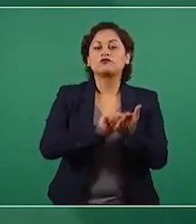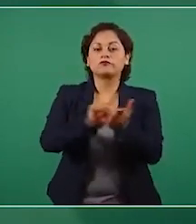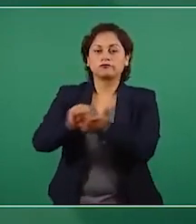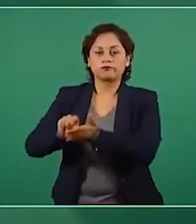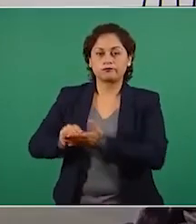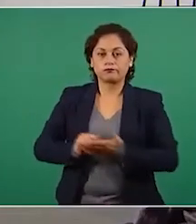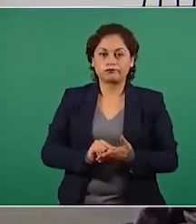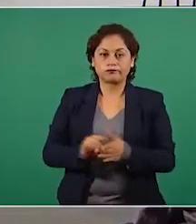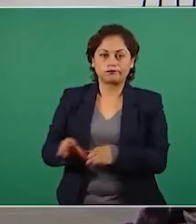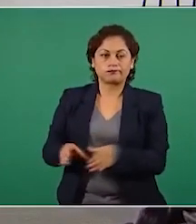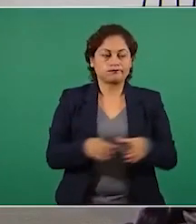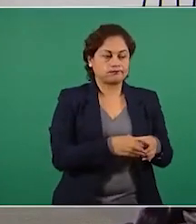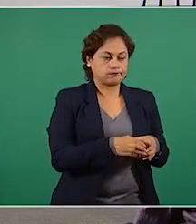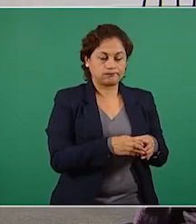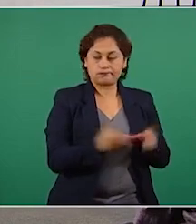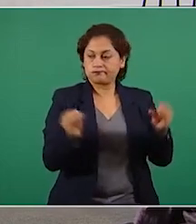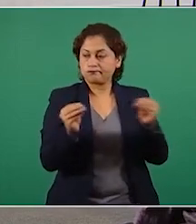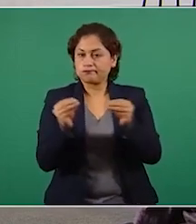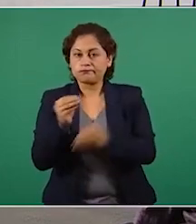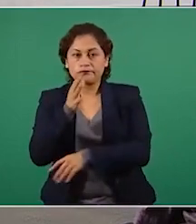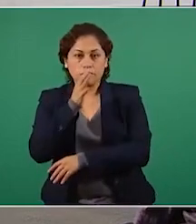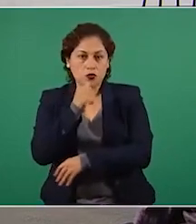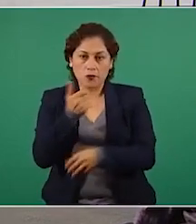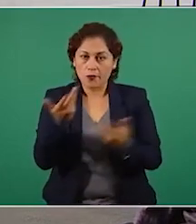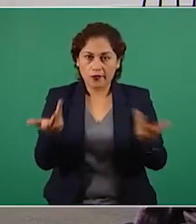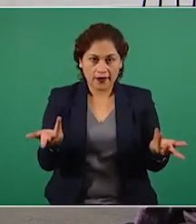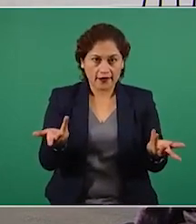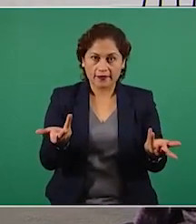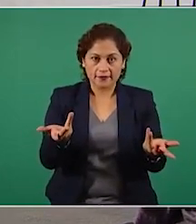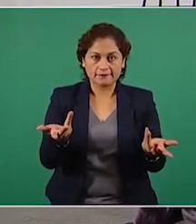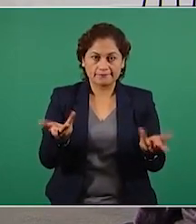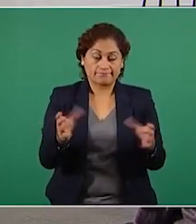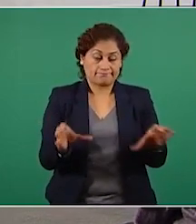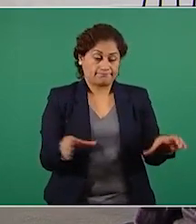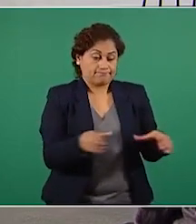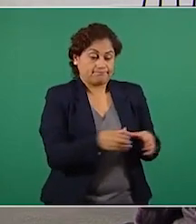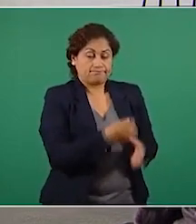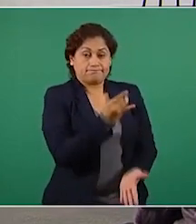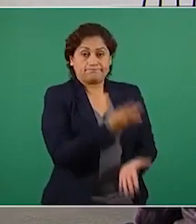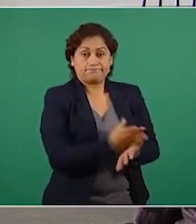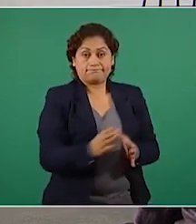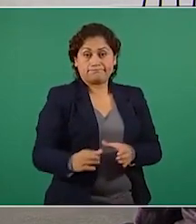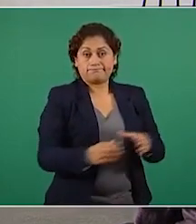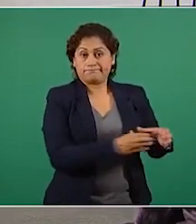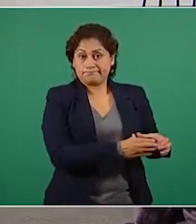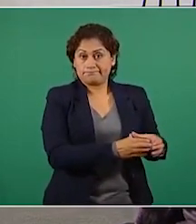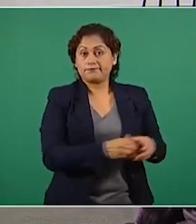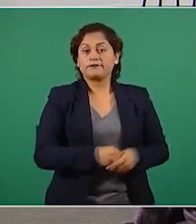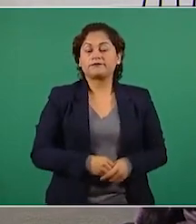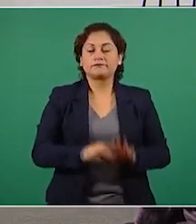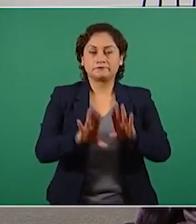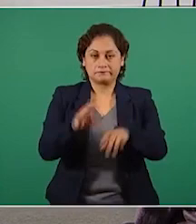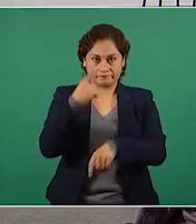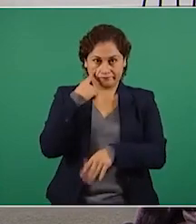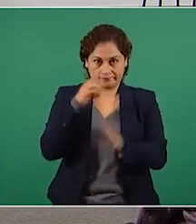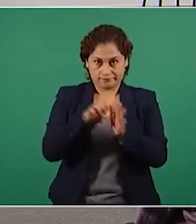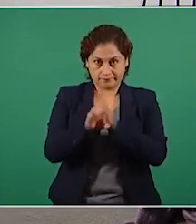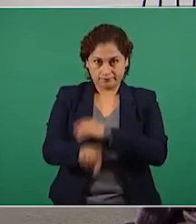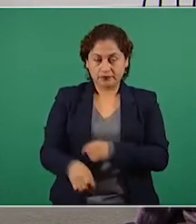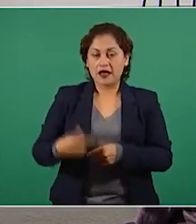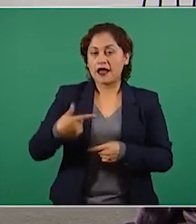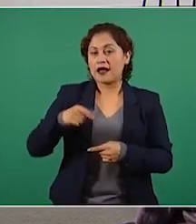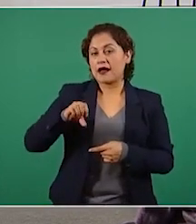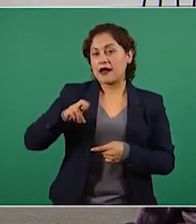se vuelve irrelevante, si es en unos cuantos. Veamos, por ejemplo, los ejemplos de ellos son Gabriel